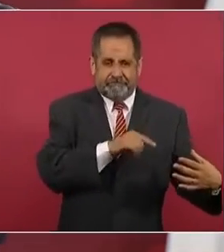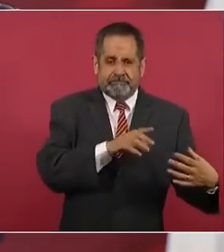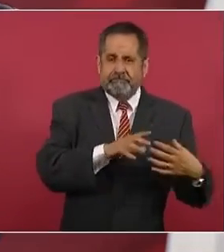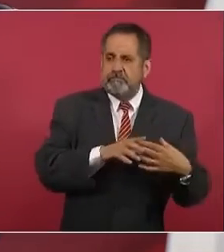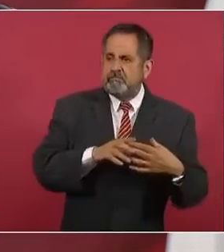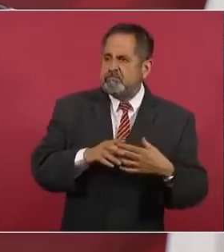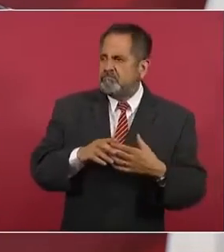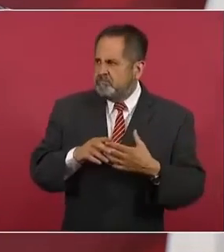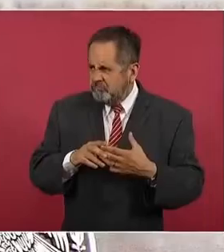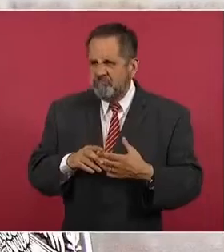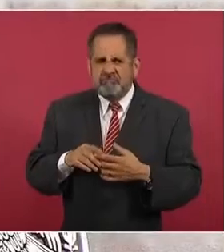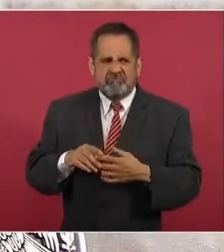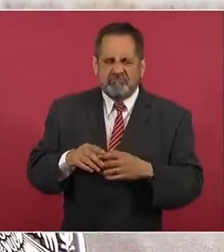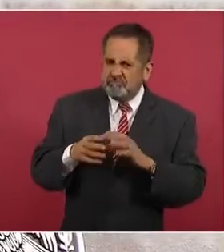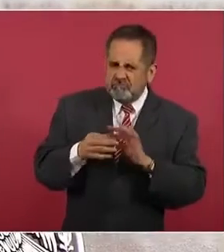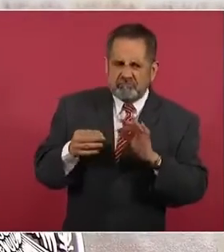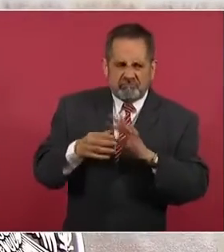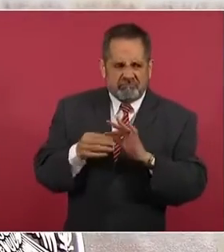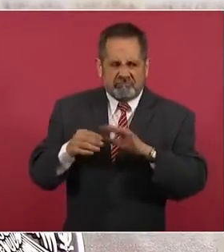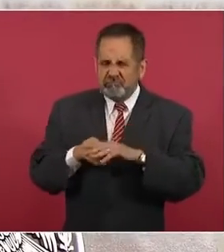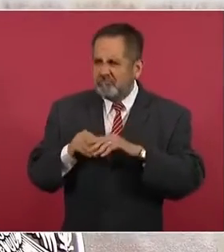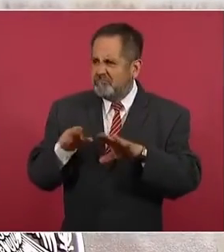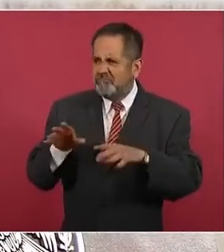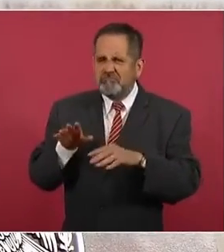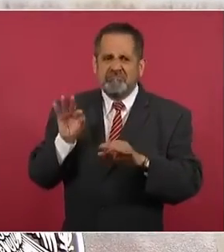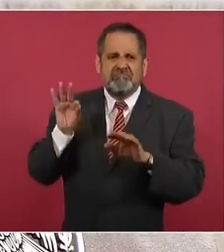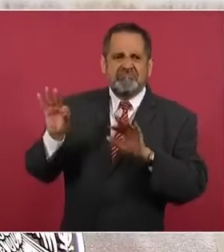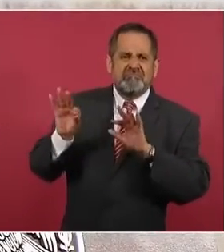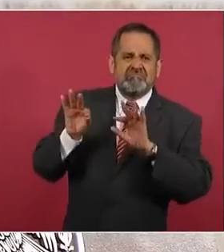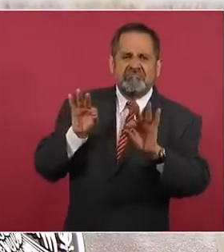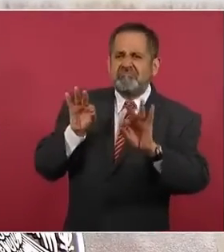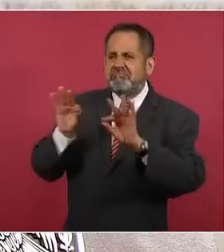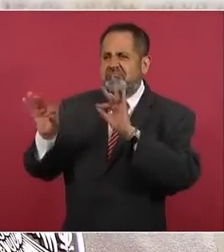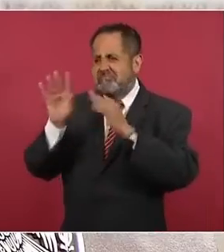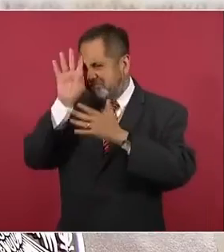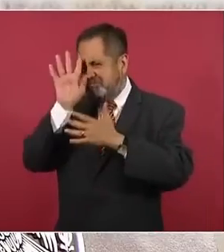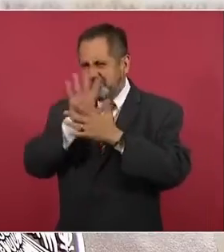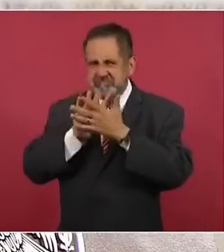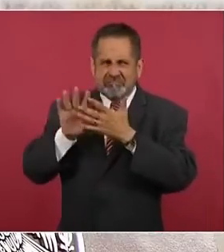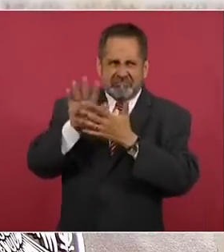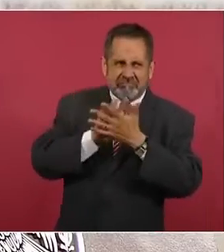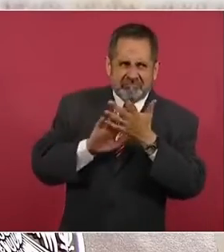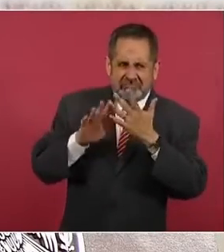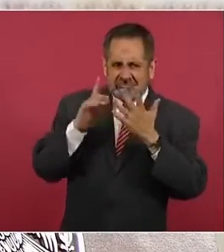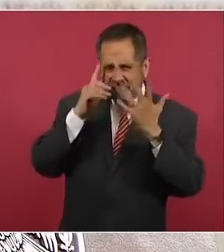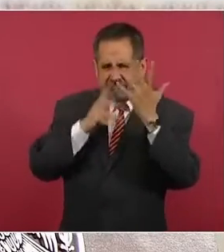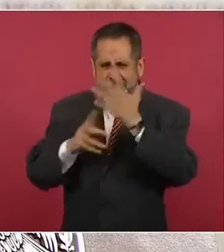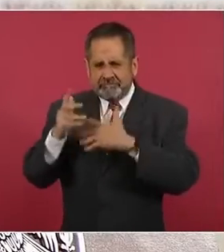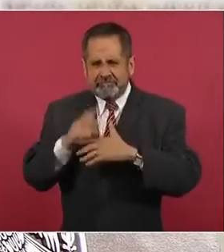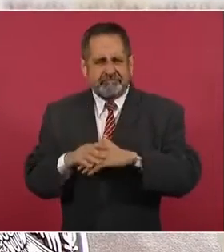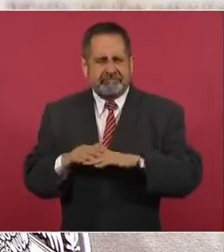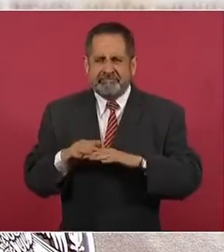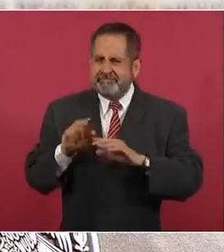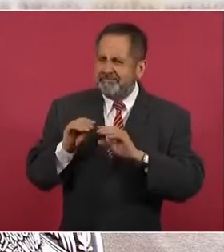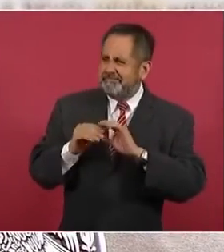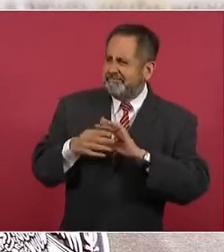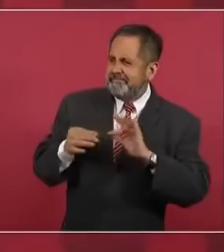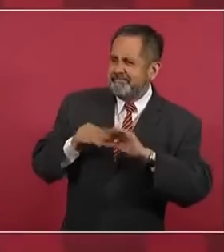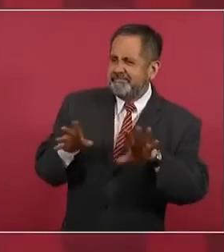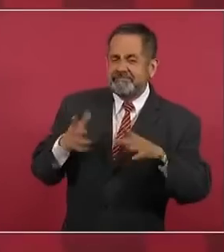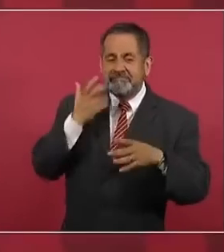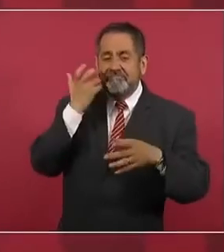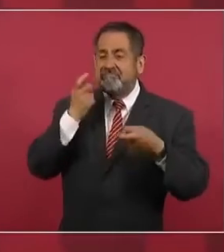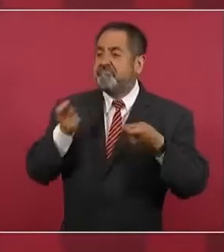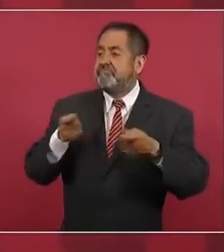la tarea de distorsionar, de confundir, de desinformar, de